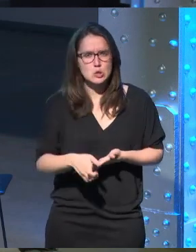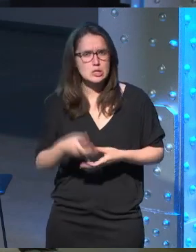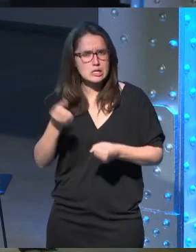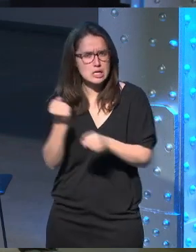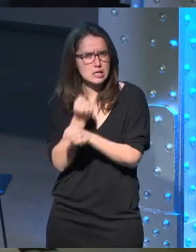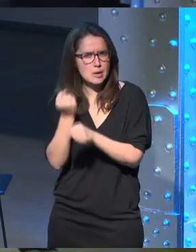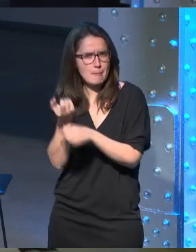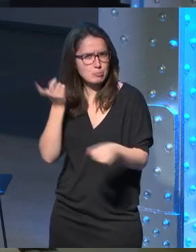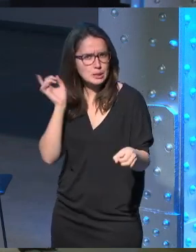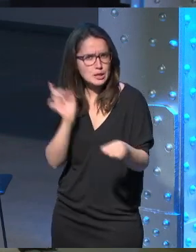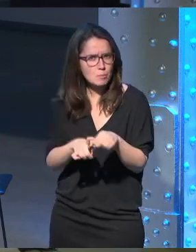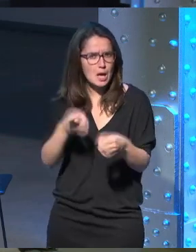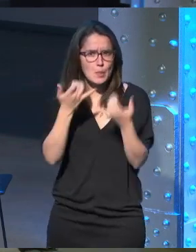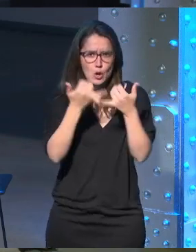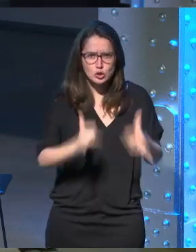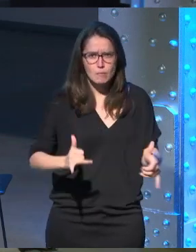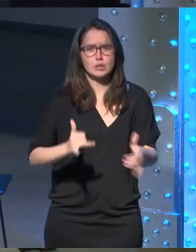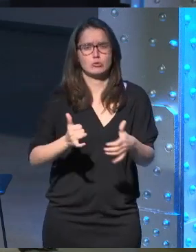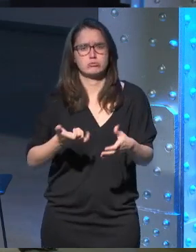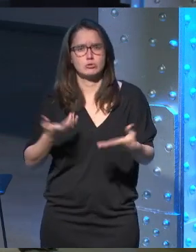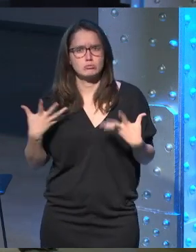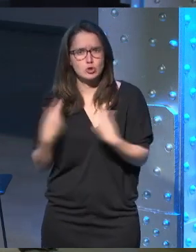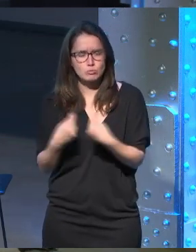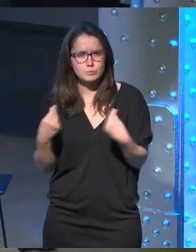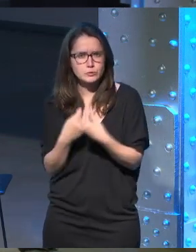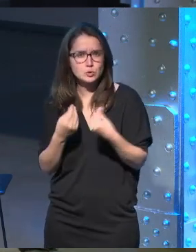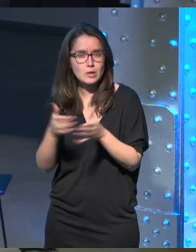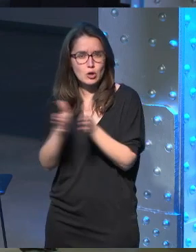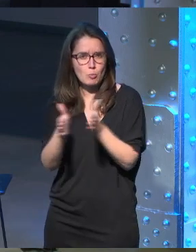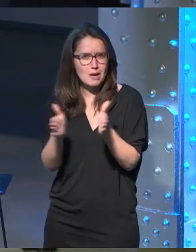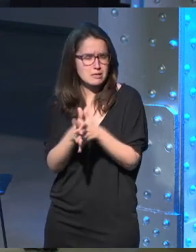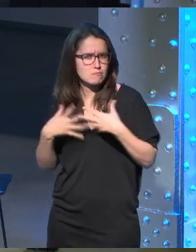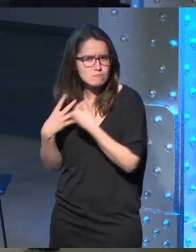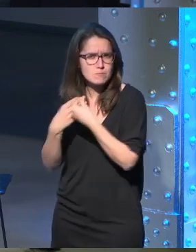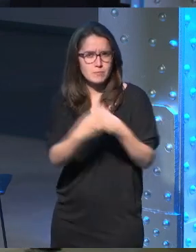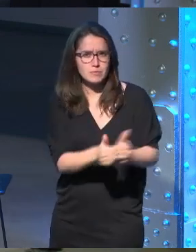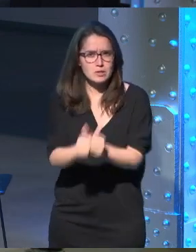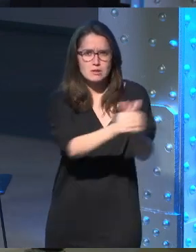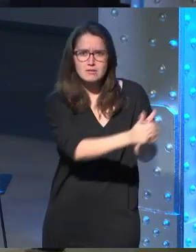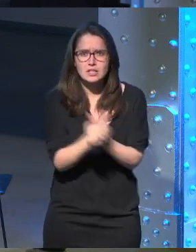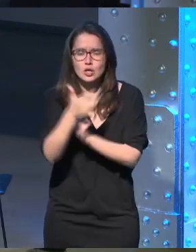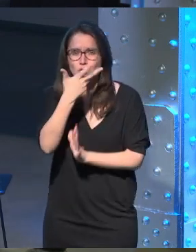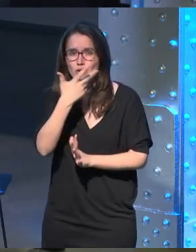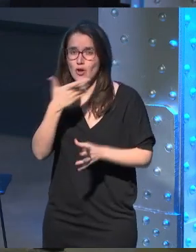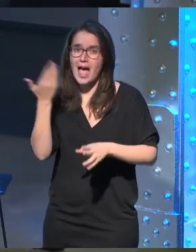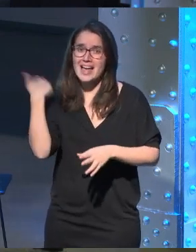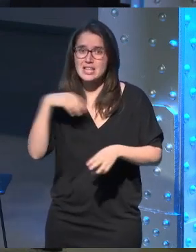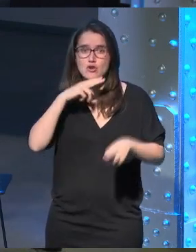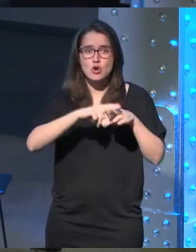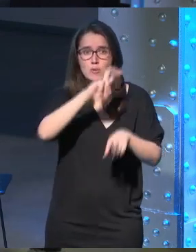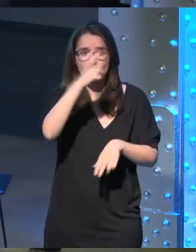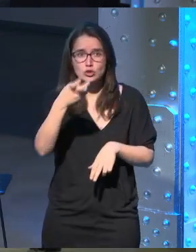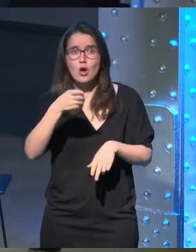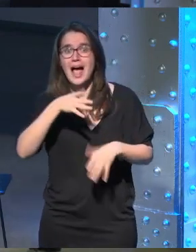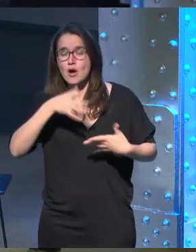tiempo también participando de los eventos y que ha estado muy próximos a nosotros es una compañía que desde que los conocimos antes tenían otro nombre ahora se llama